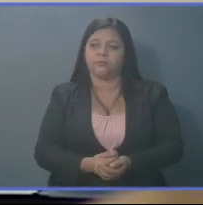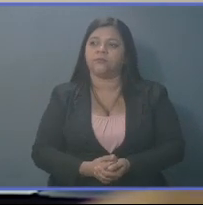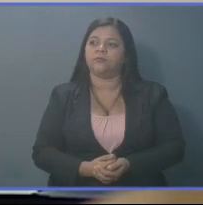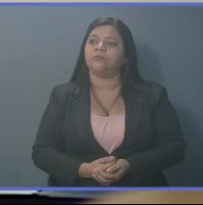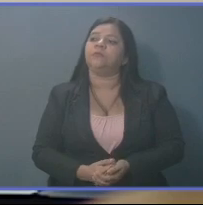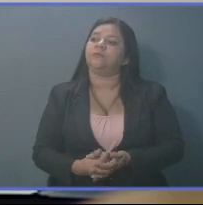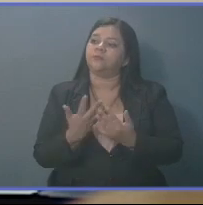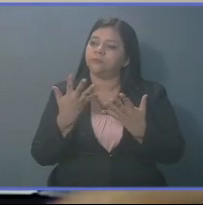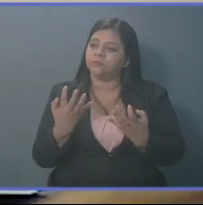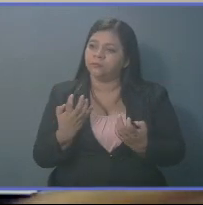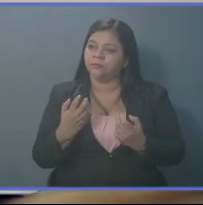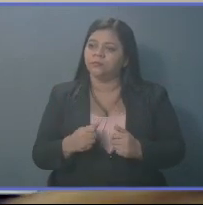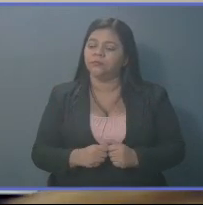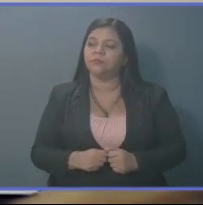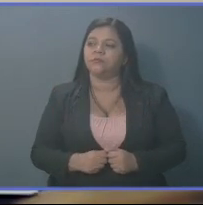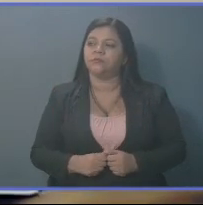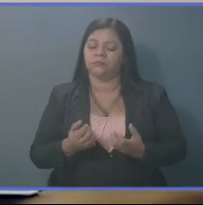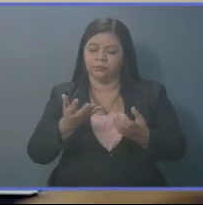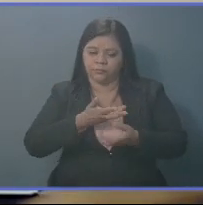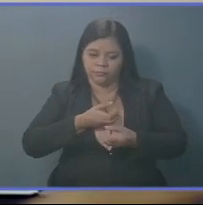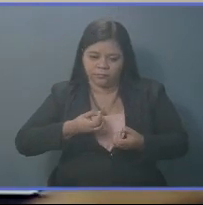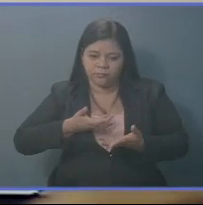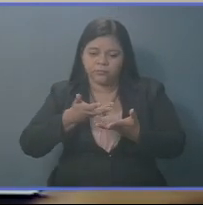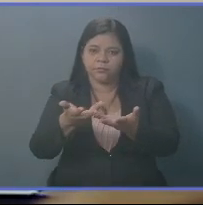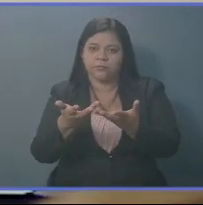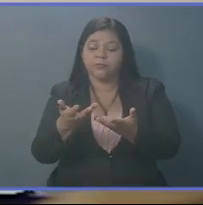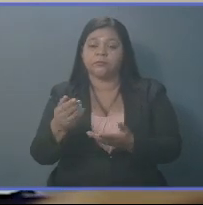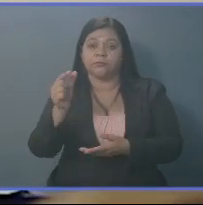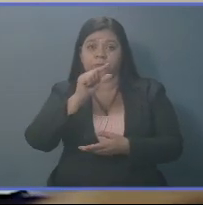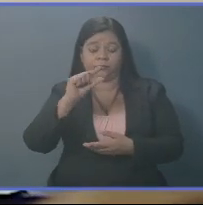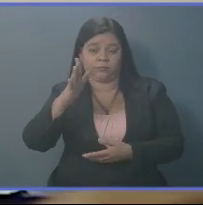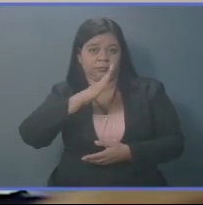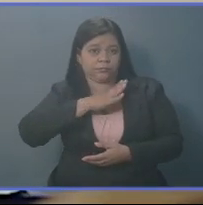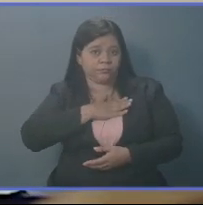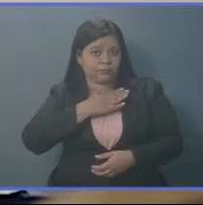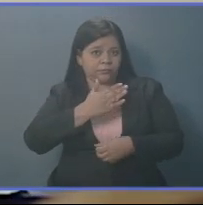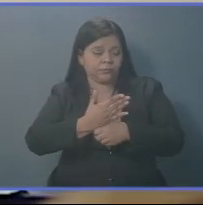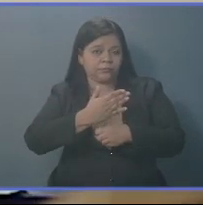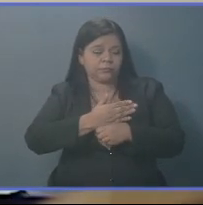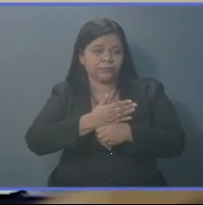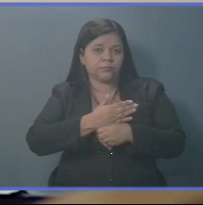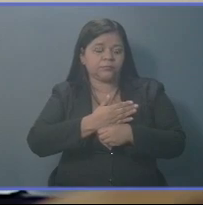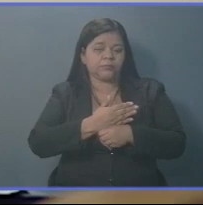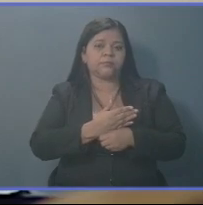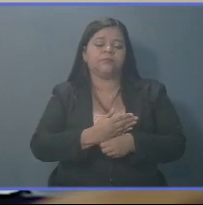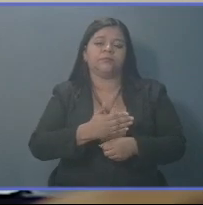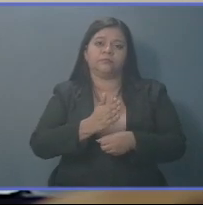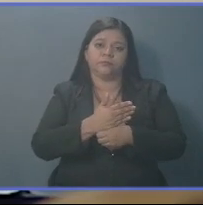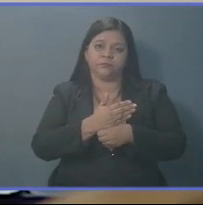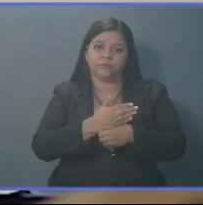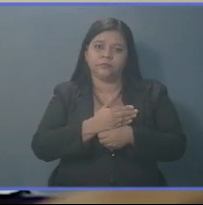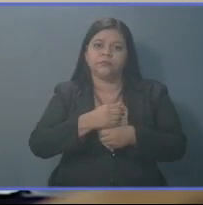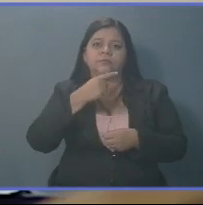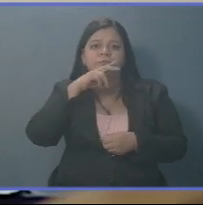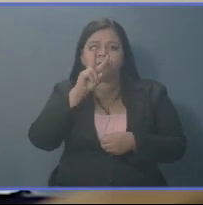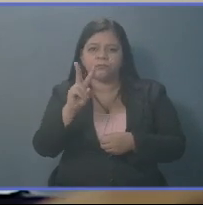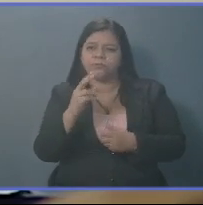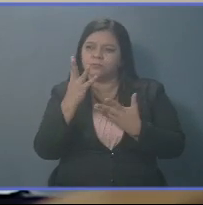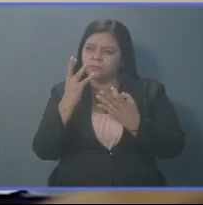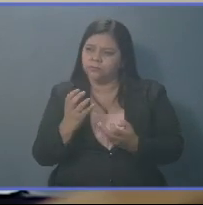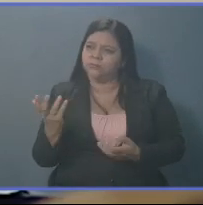Quiero también expresar a nombre del Grupo Parlamentario del FMLN mi más sincero